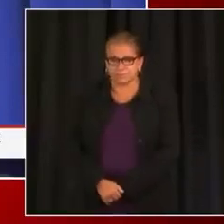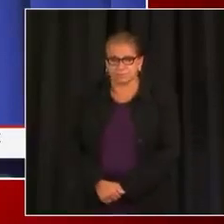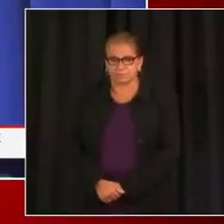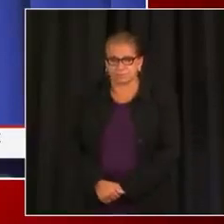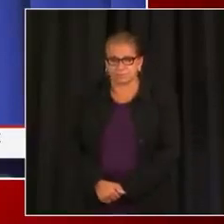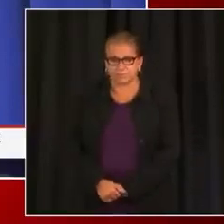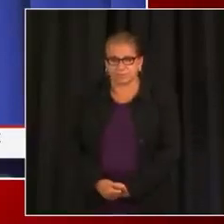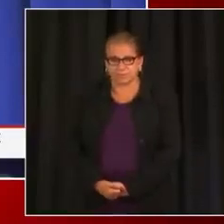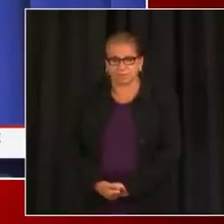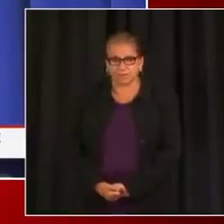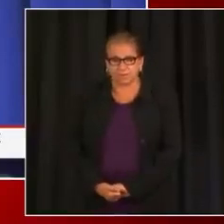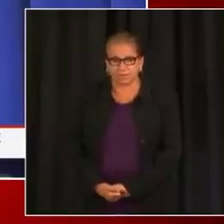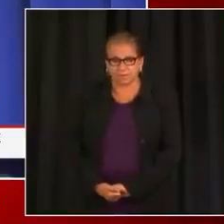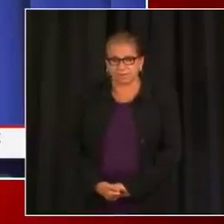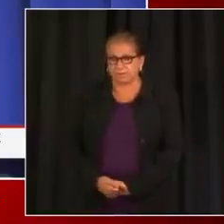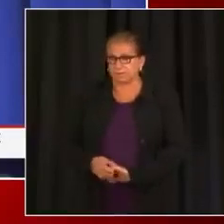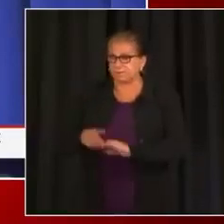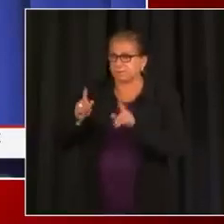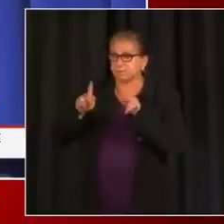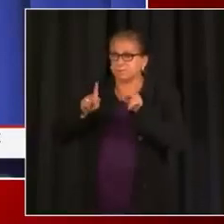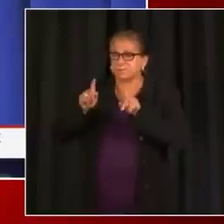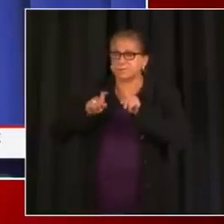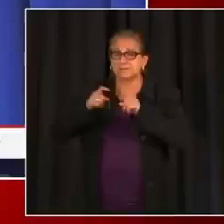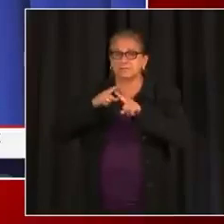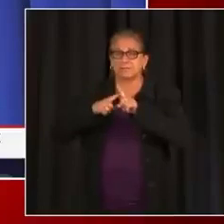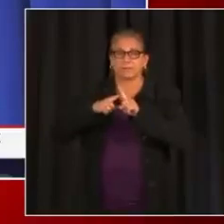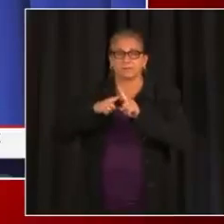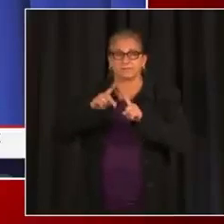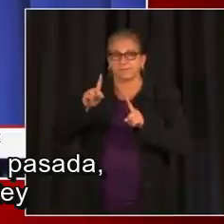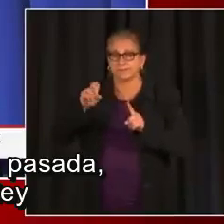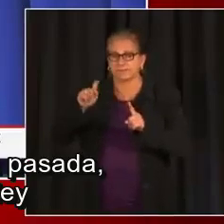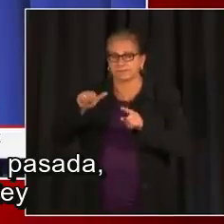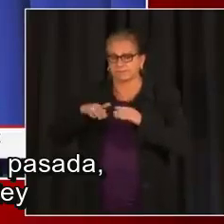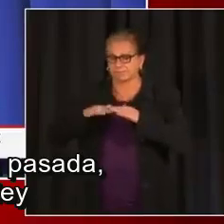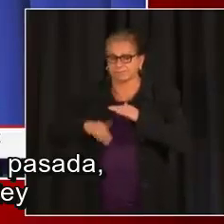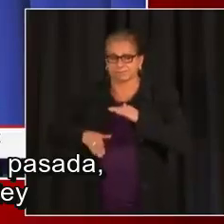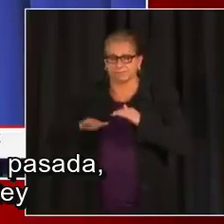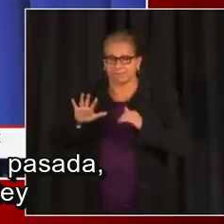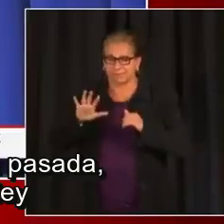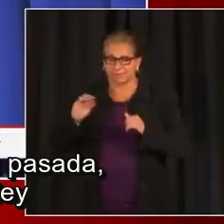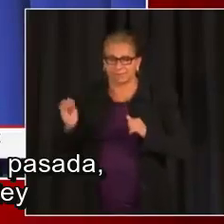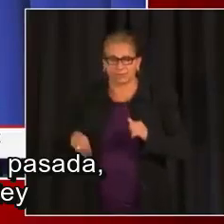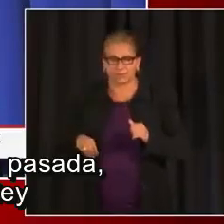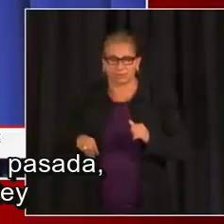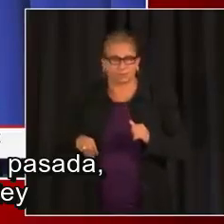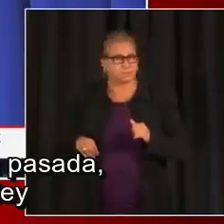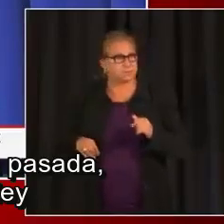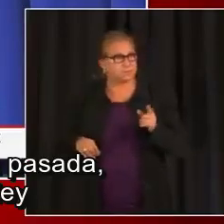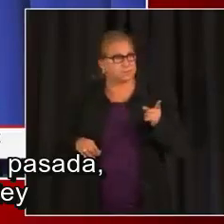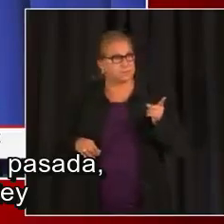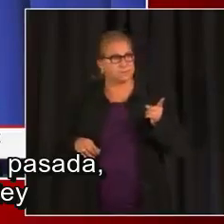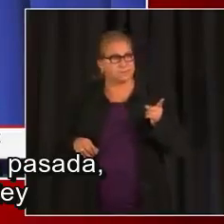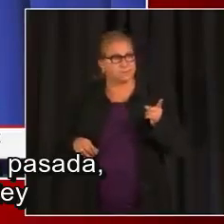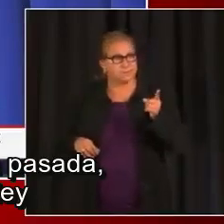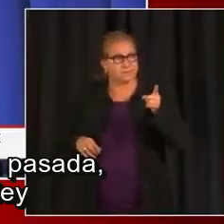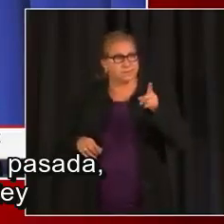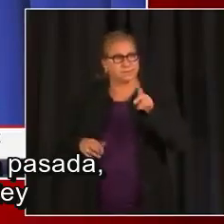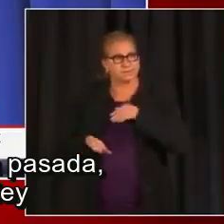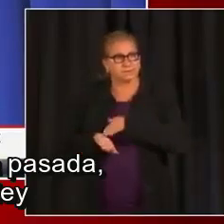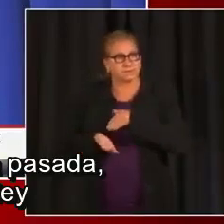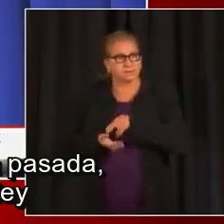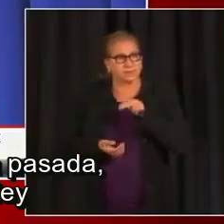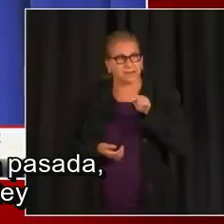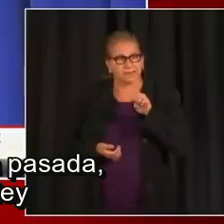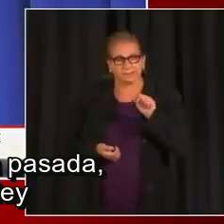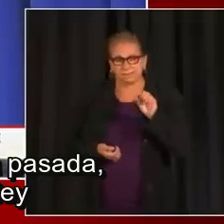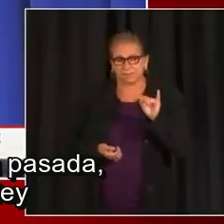y que son positivos de la variante Delta en el Distrito de Colombia. También recordarán, la semana pasada, la